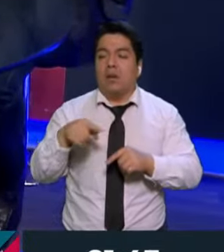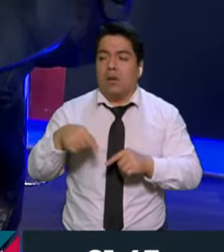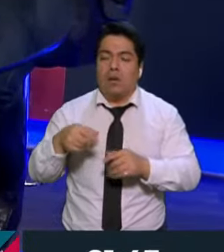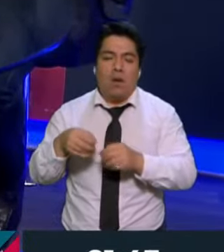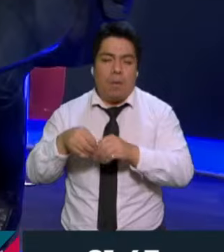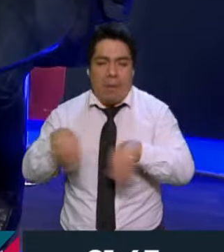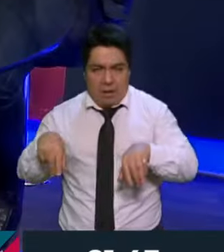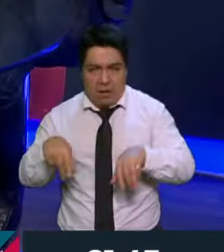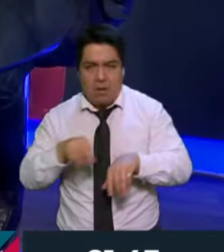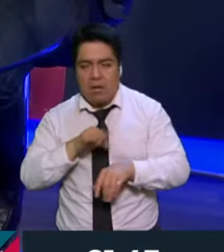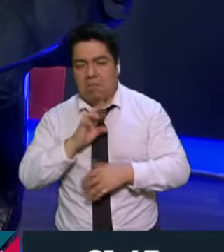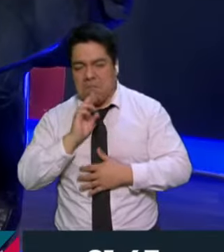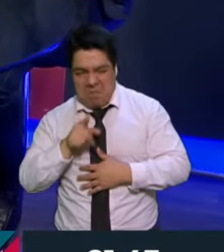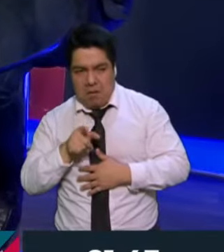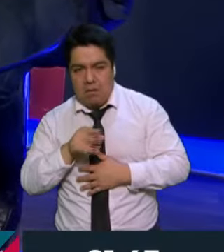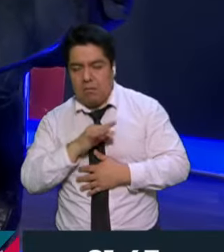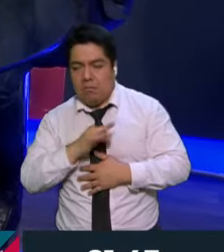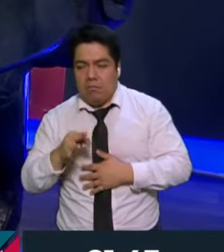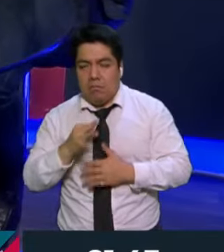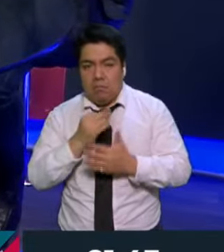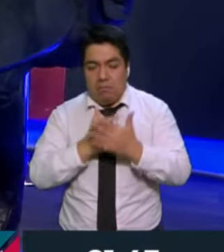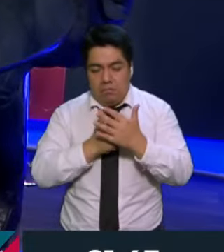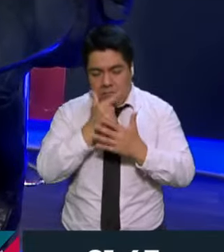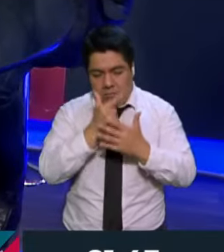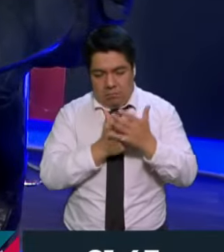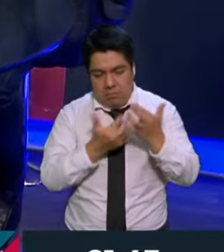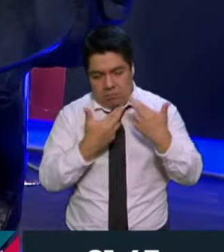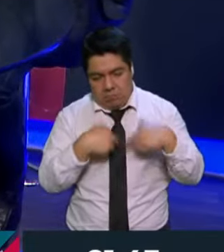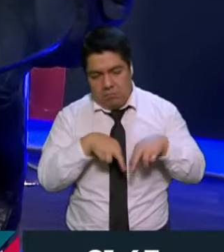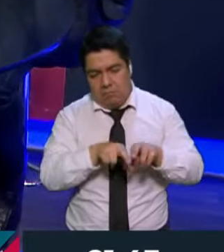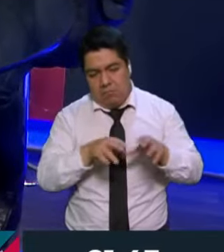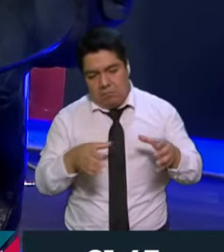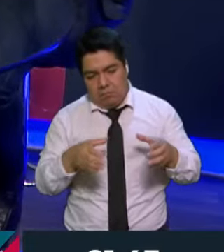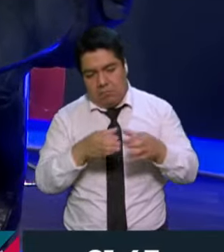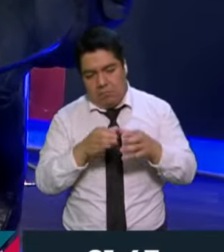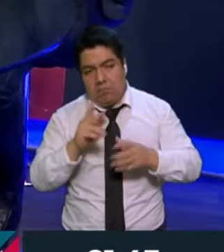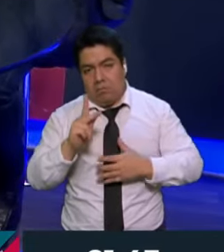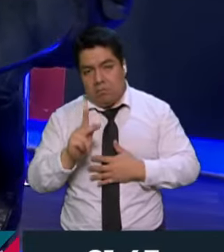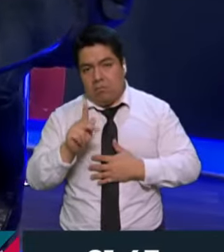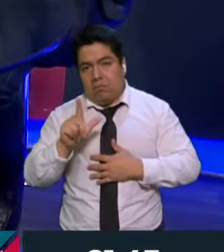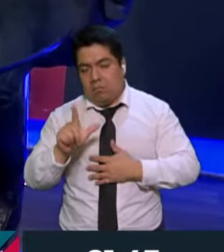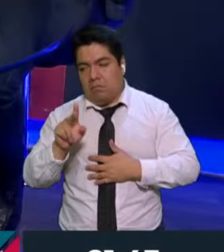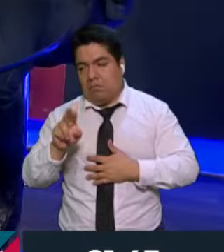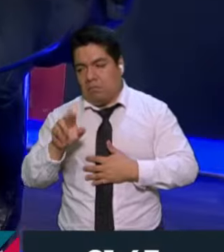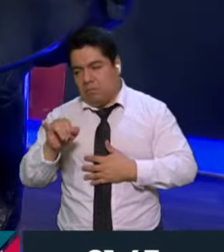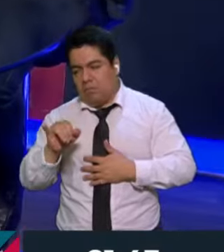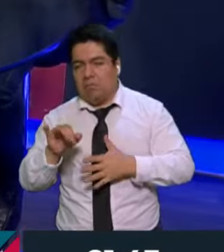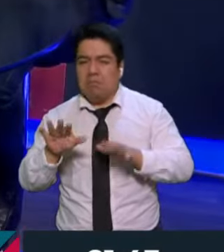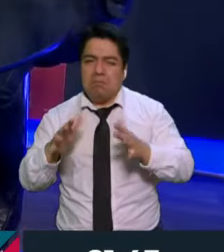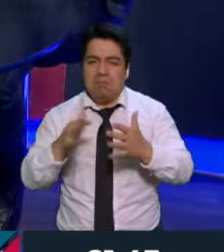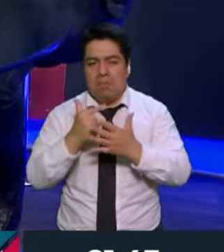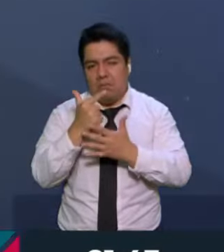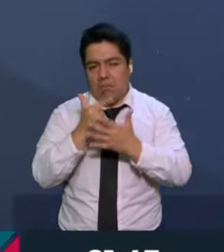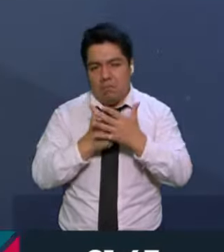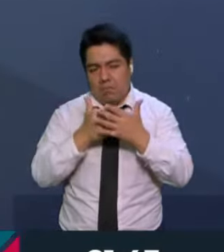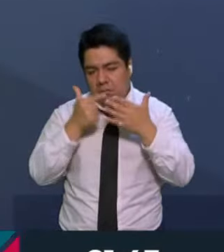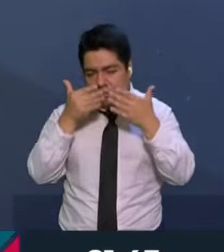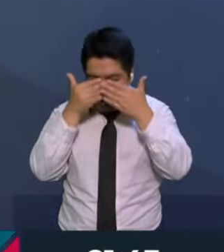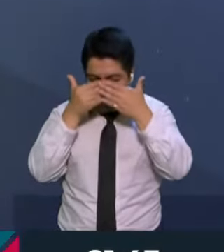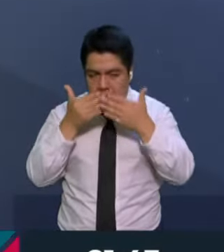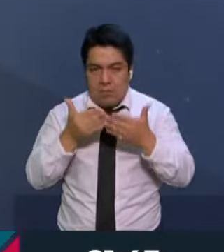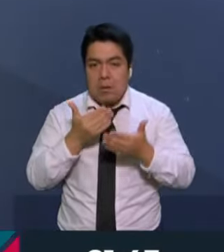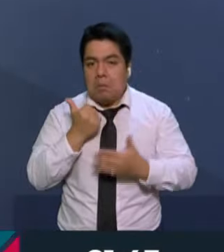pueden entrar a la lista de representación proporcional, como una lista ciega, digamos, porque no trae los